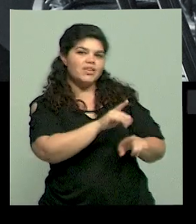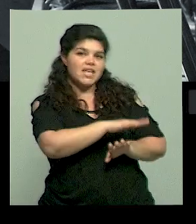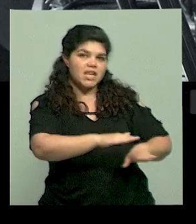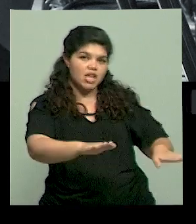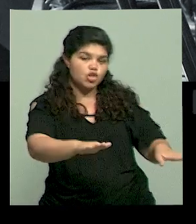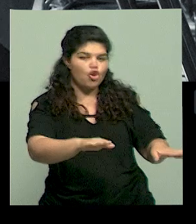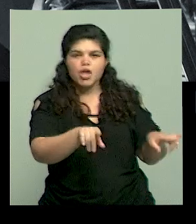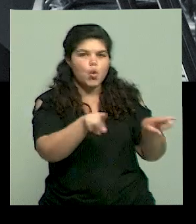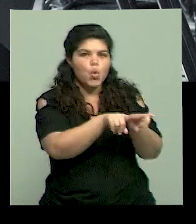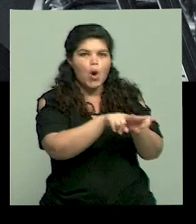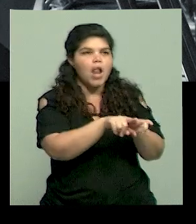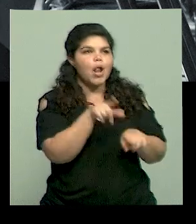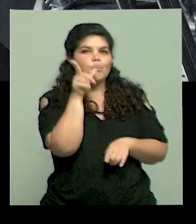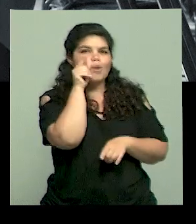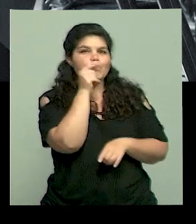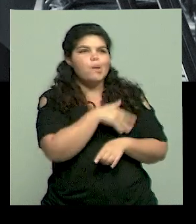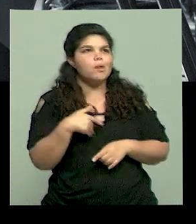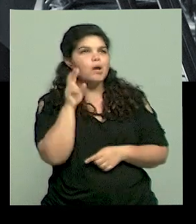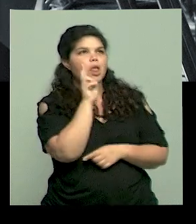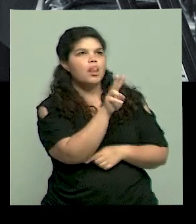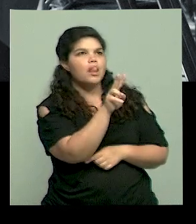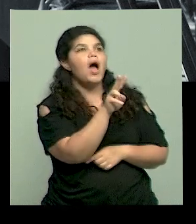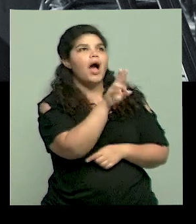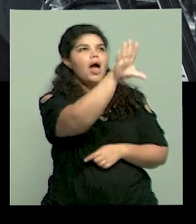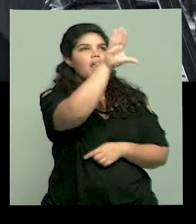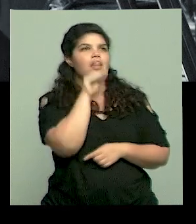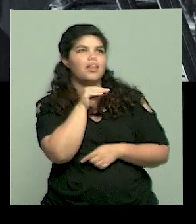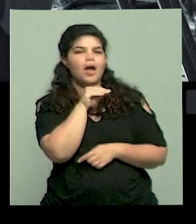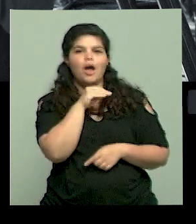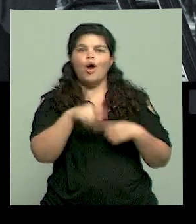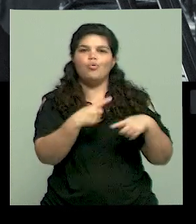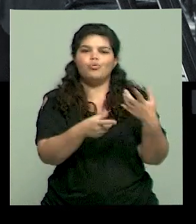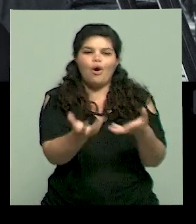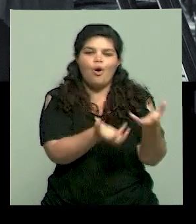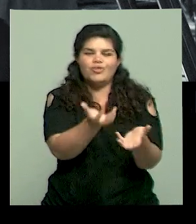De hecho, copian las conductas de los padres. Por eso cuando ves a un niño en consulta tenés que ver al padre.